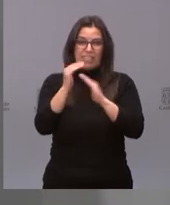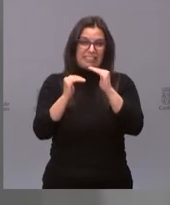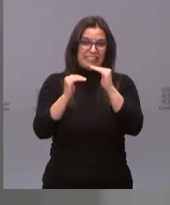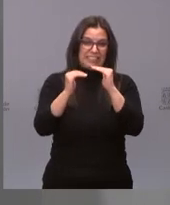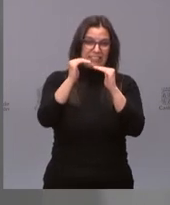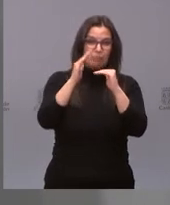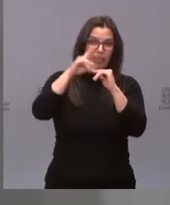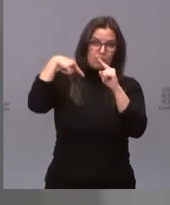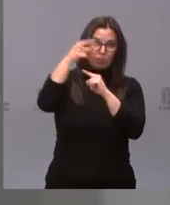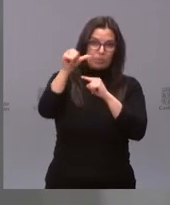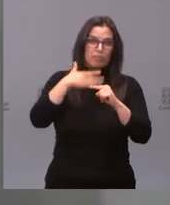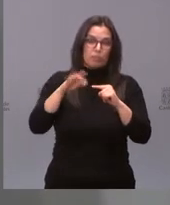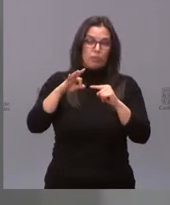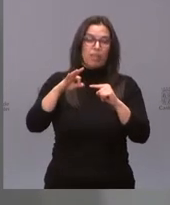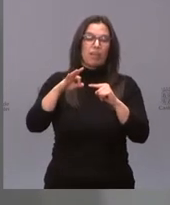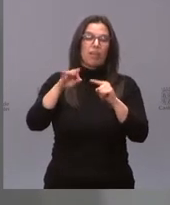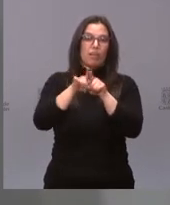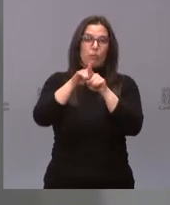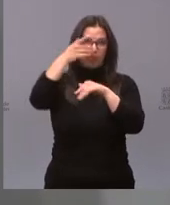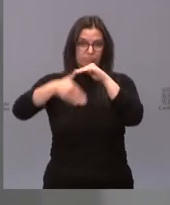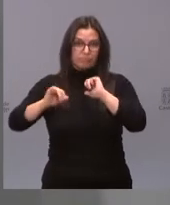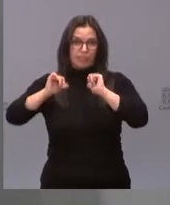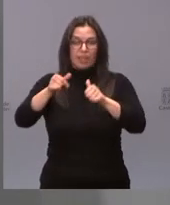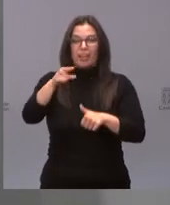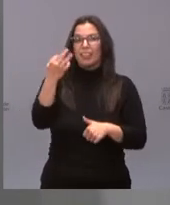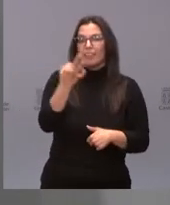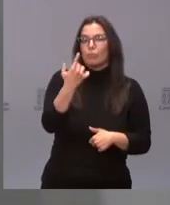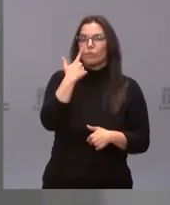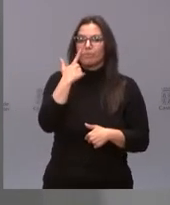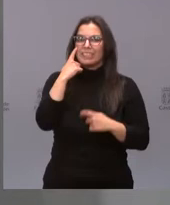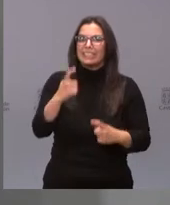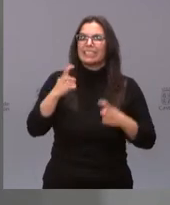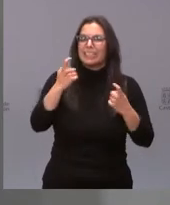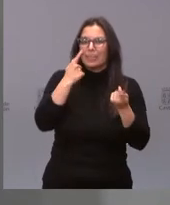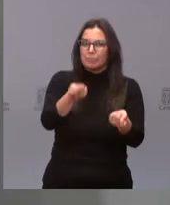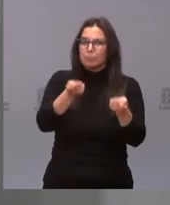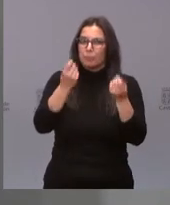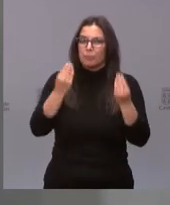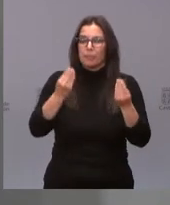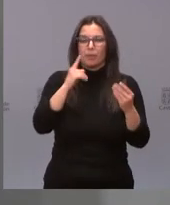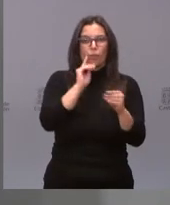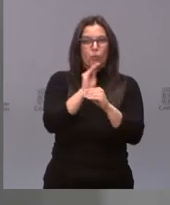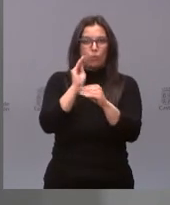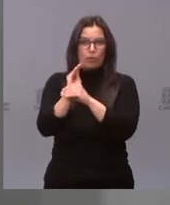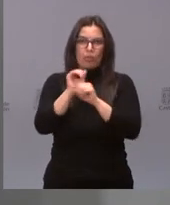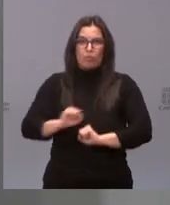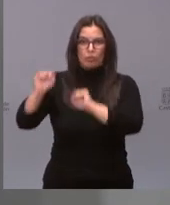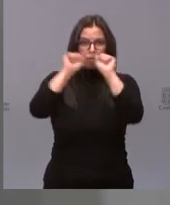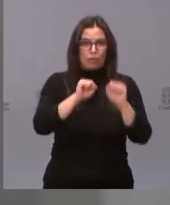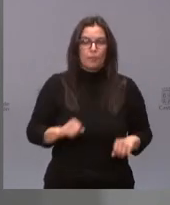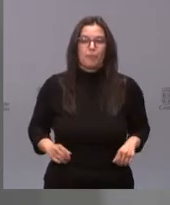grupo la próxima semana. Tenemos que ser capaces de seguir extremando las medidas de prevención y de protección.